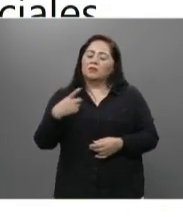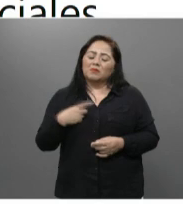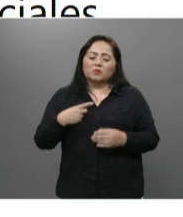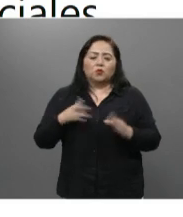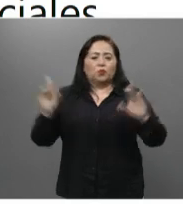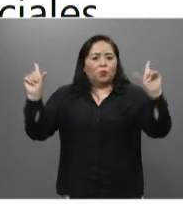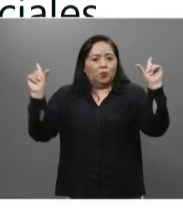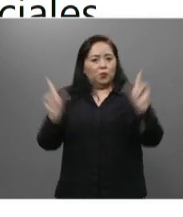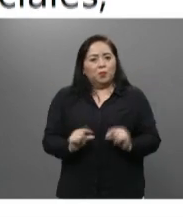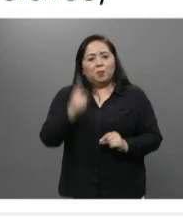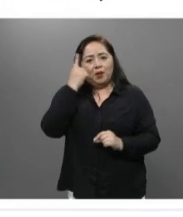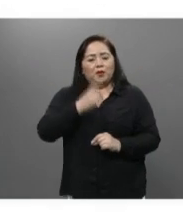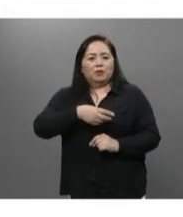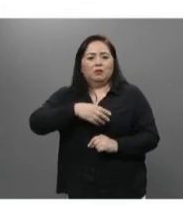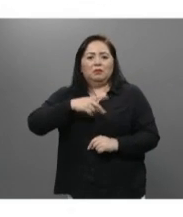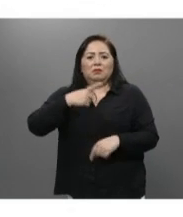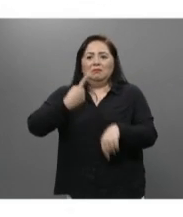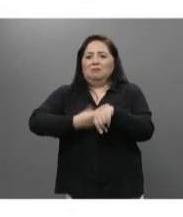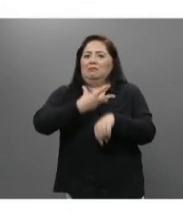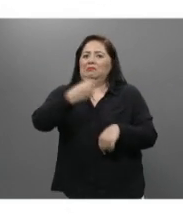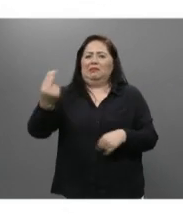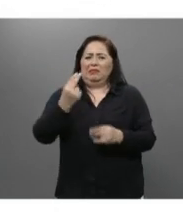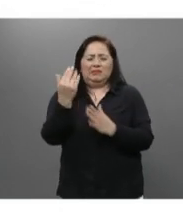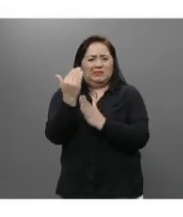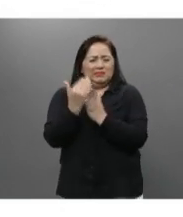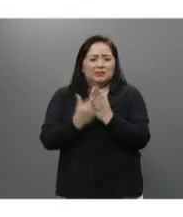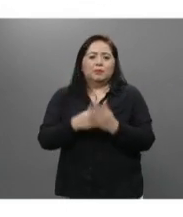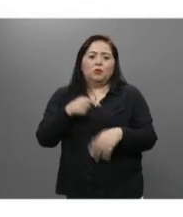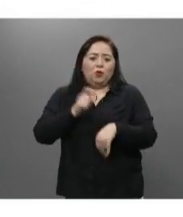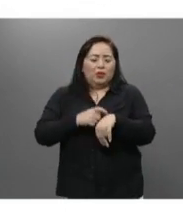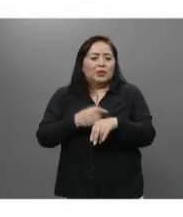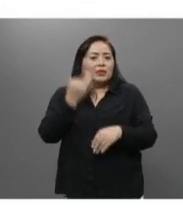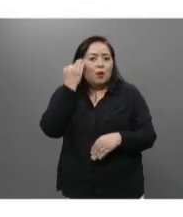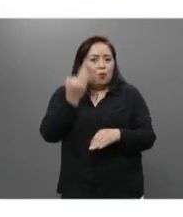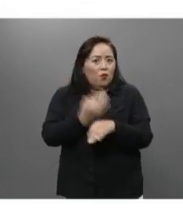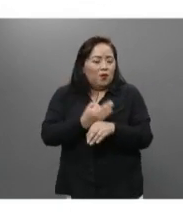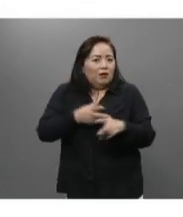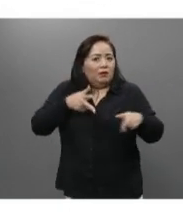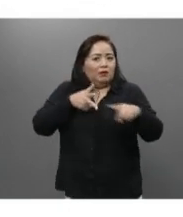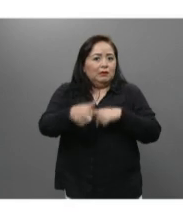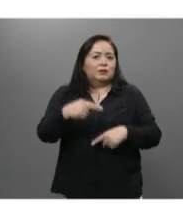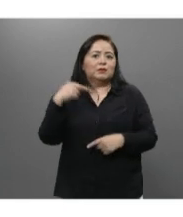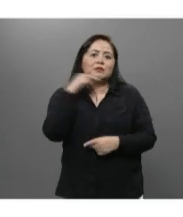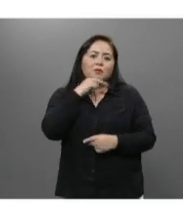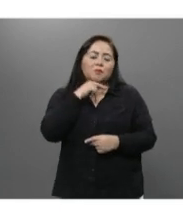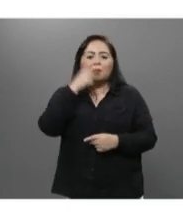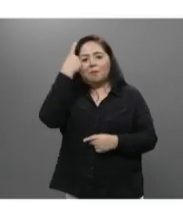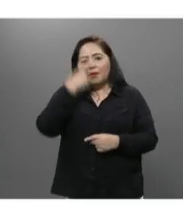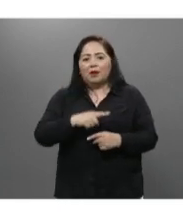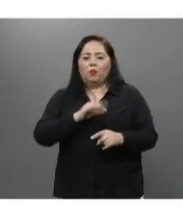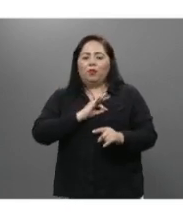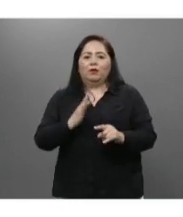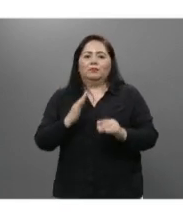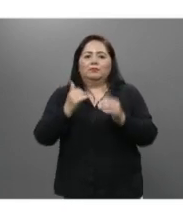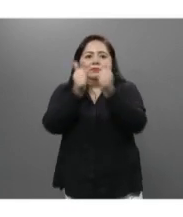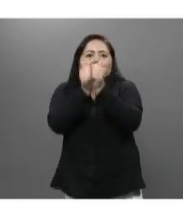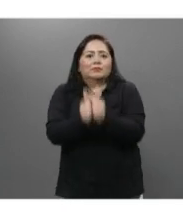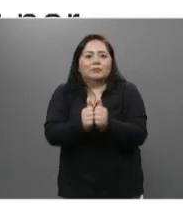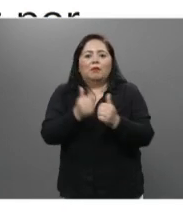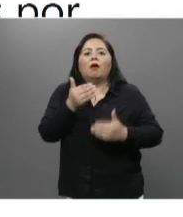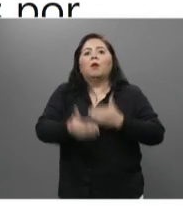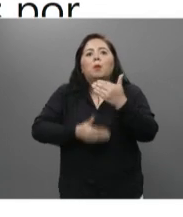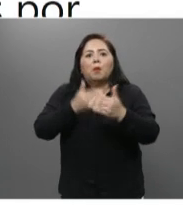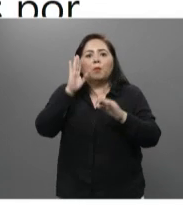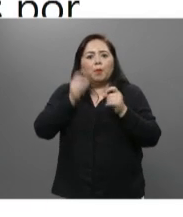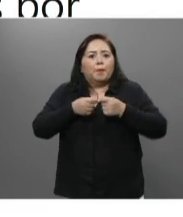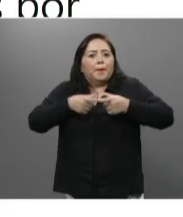reducir la posibilidad de contagio, es tiempo de distanciamiento social para detener el